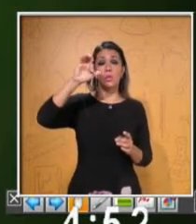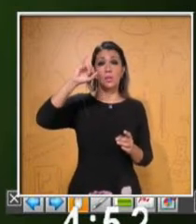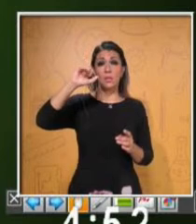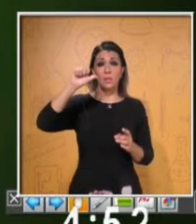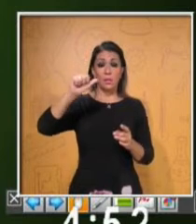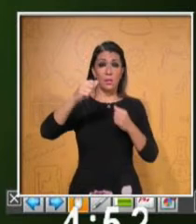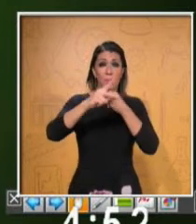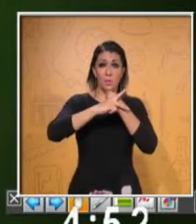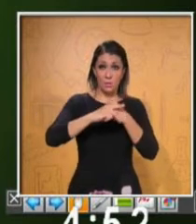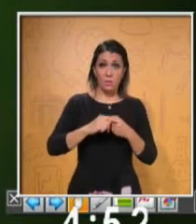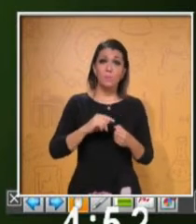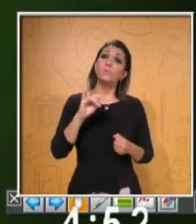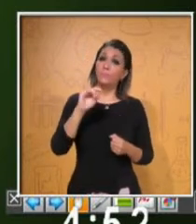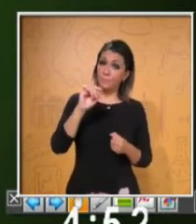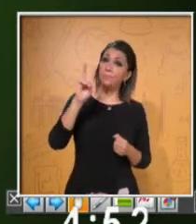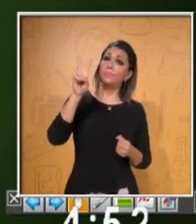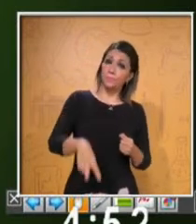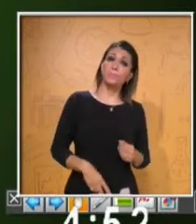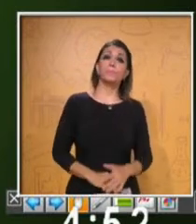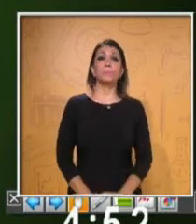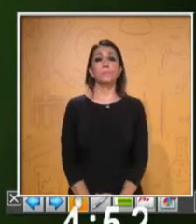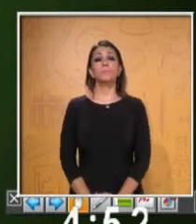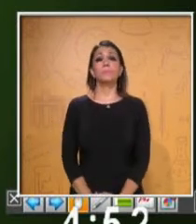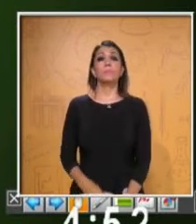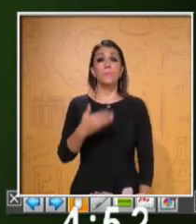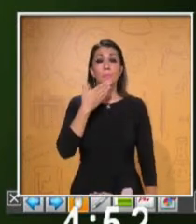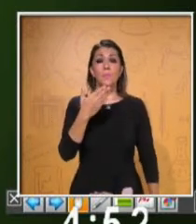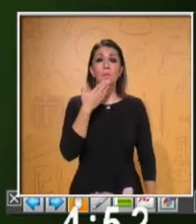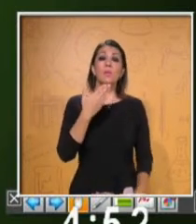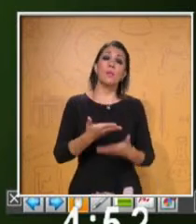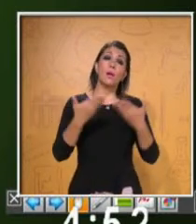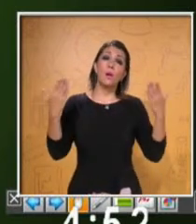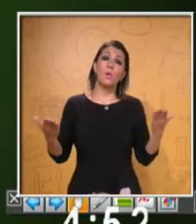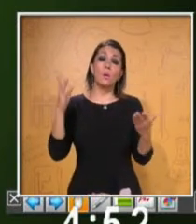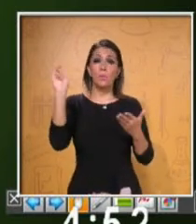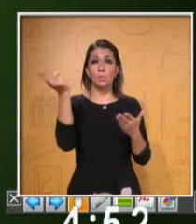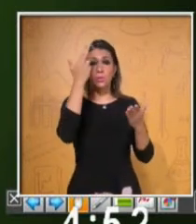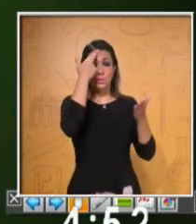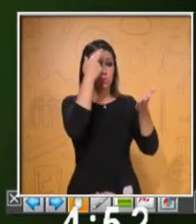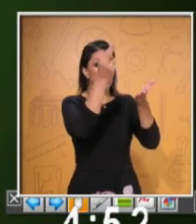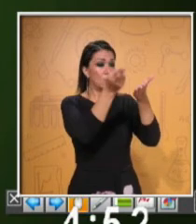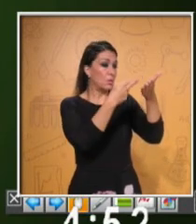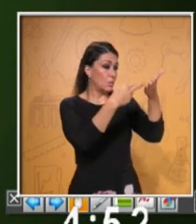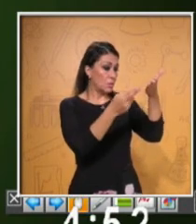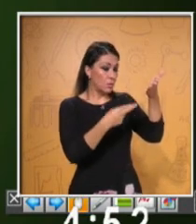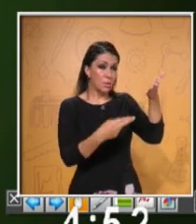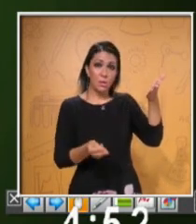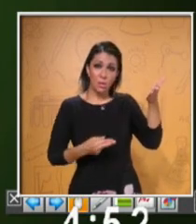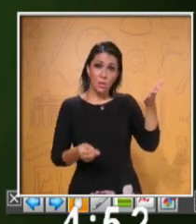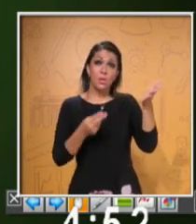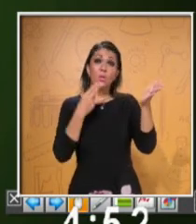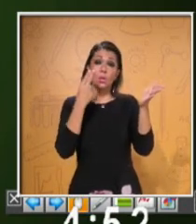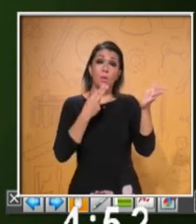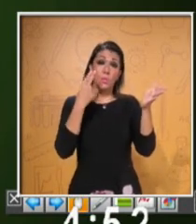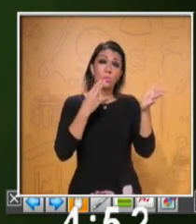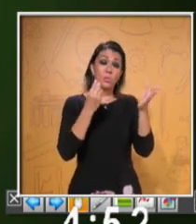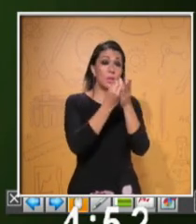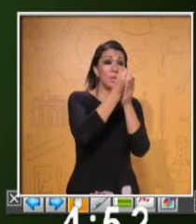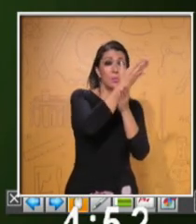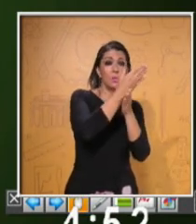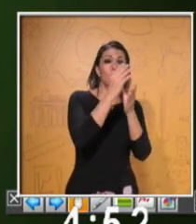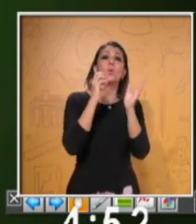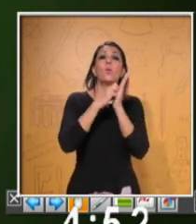lenguas locales. Muy bien. Te invito ahora a repasar los recursos prosódicos que debemos tener en una presentación. El